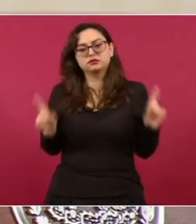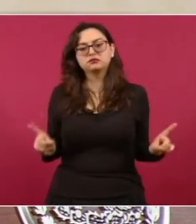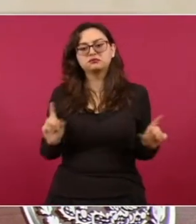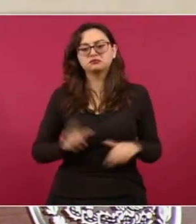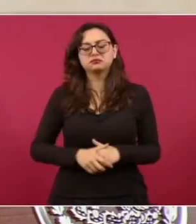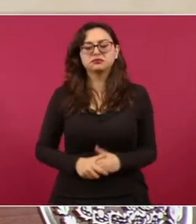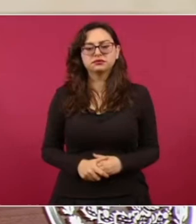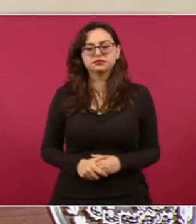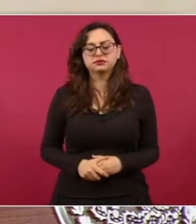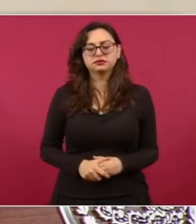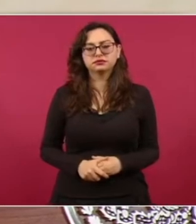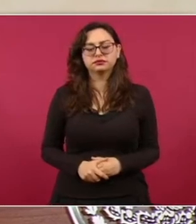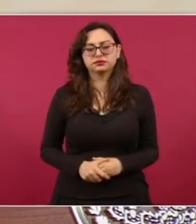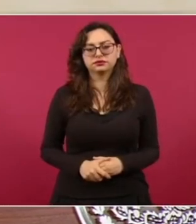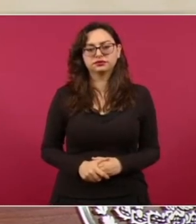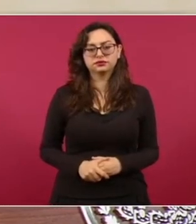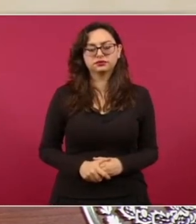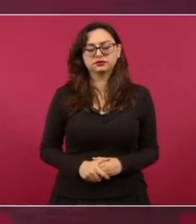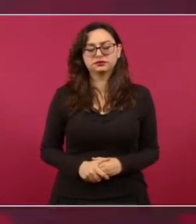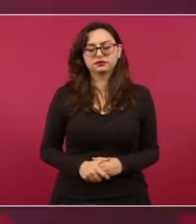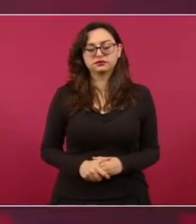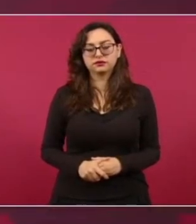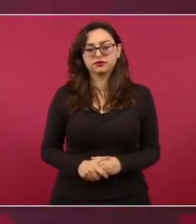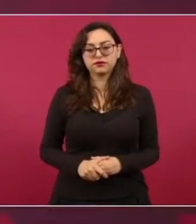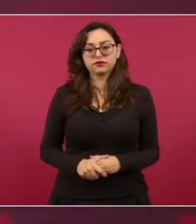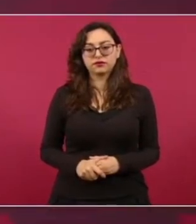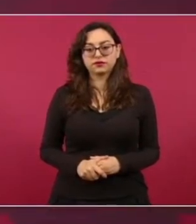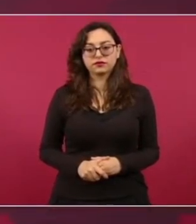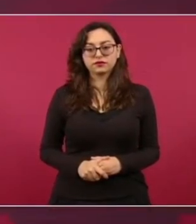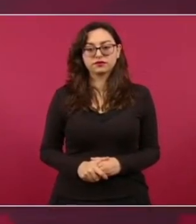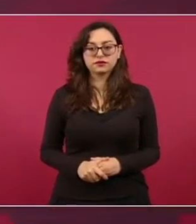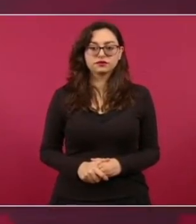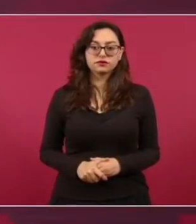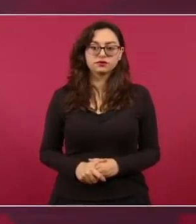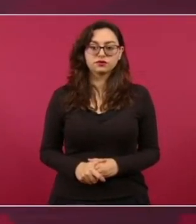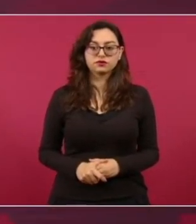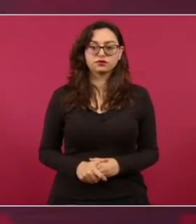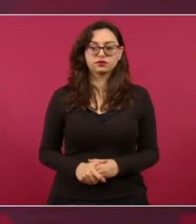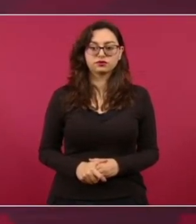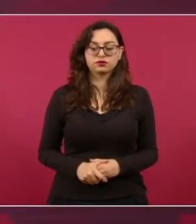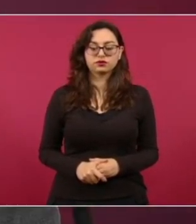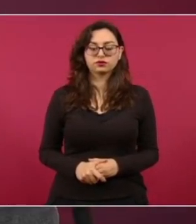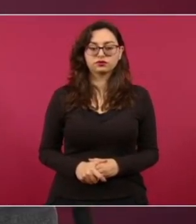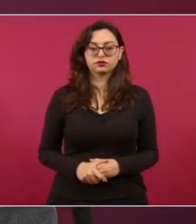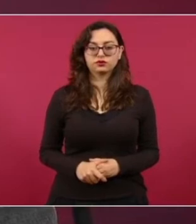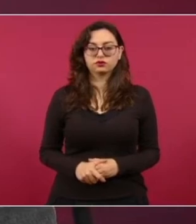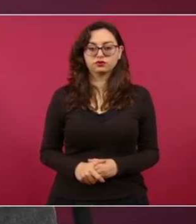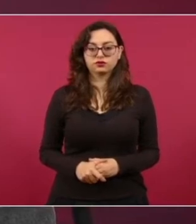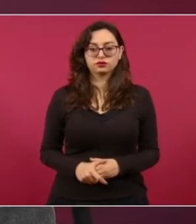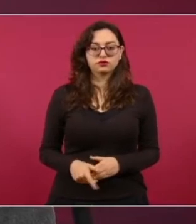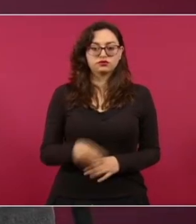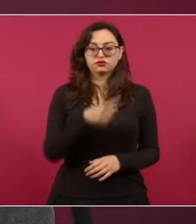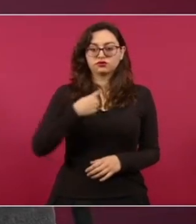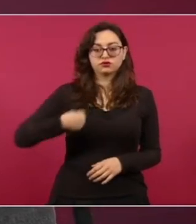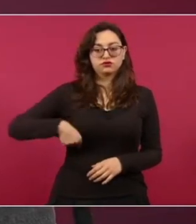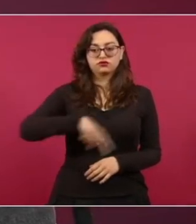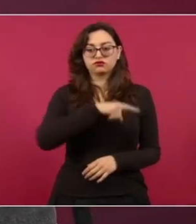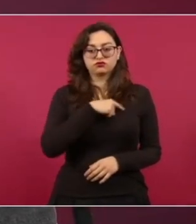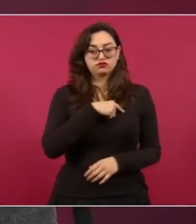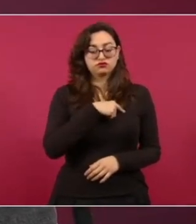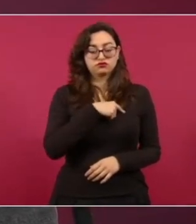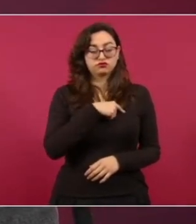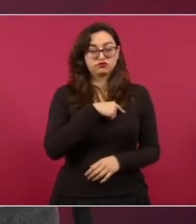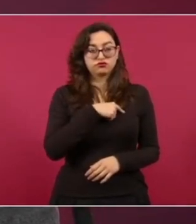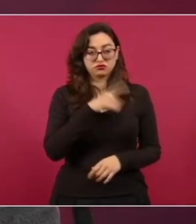es de que no podemos permitir que ningún gobierno